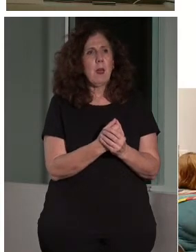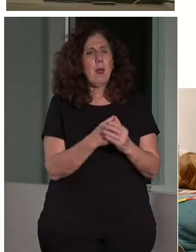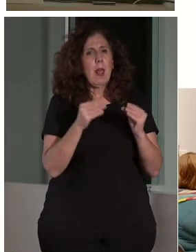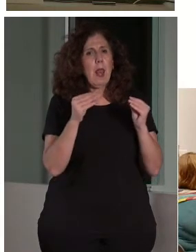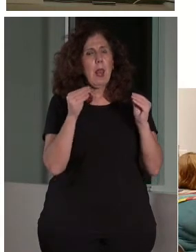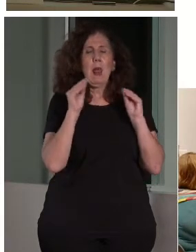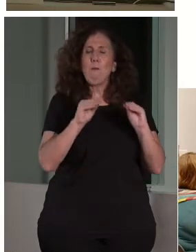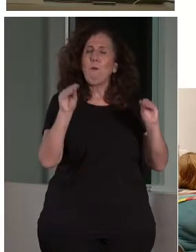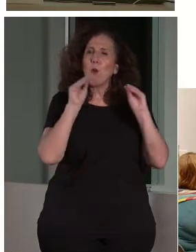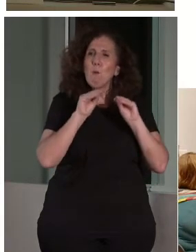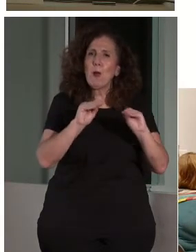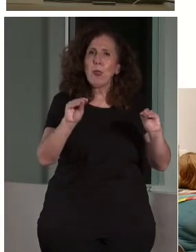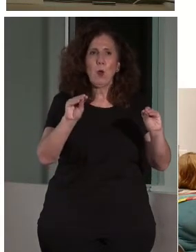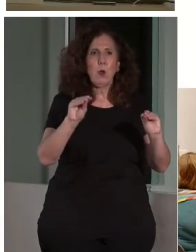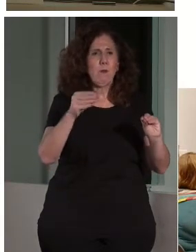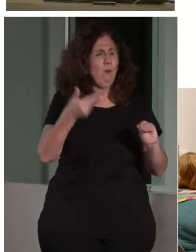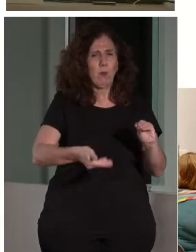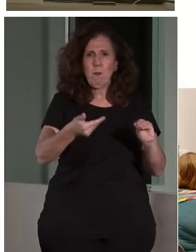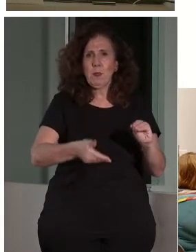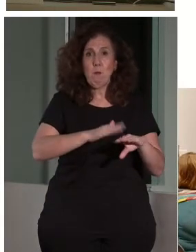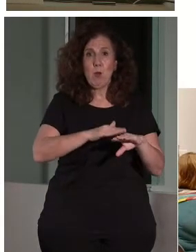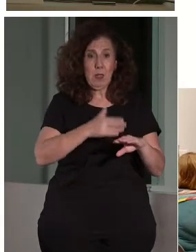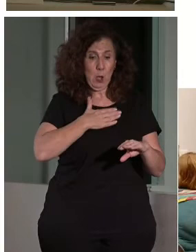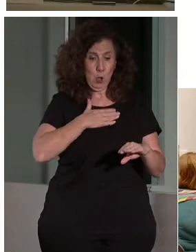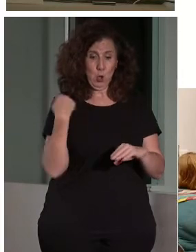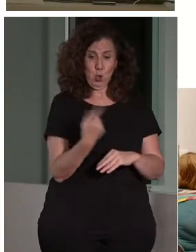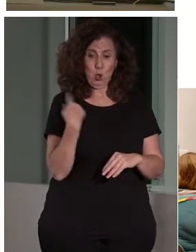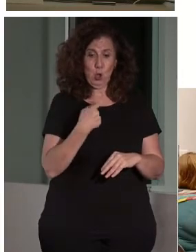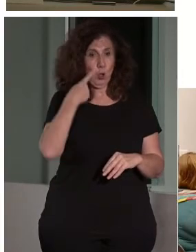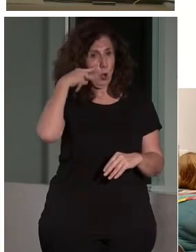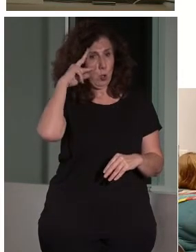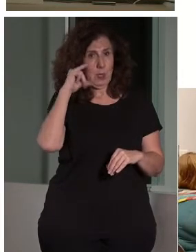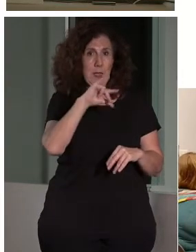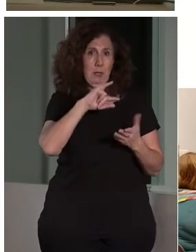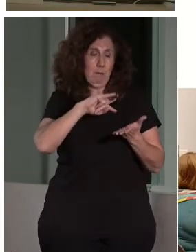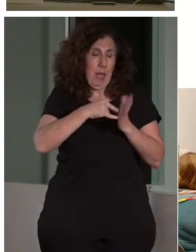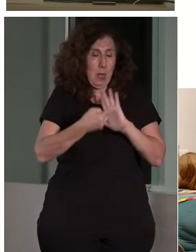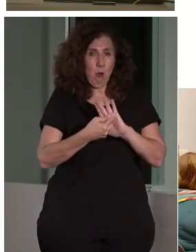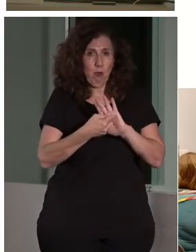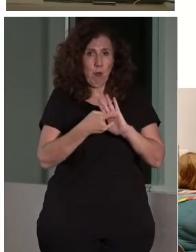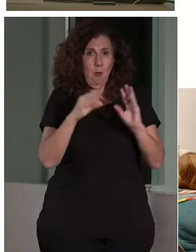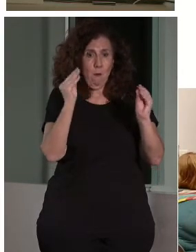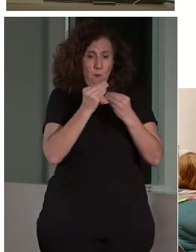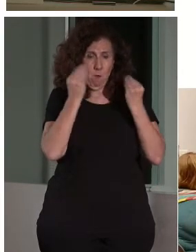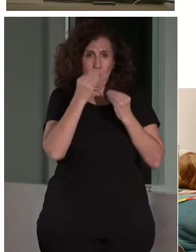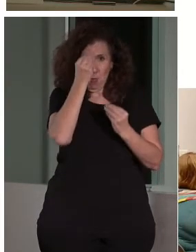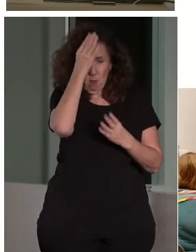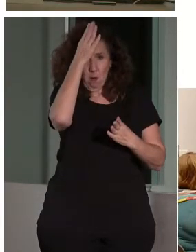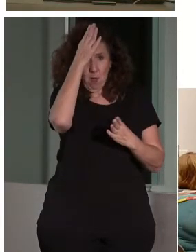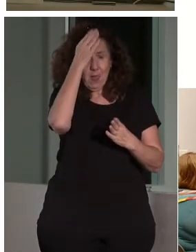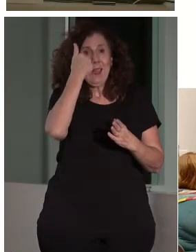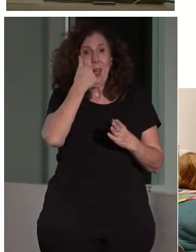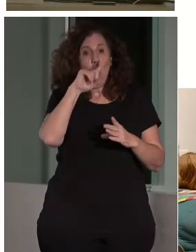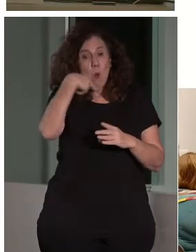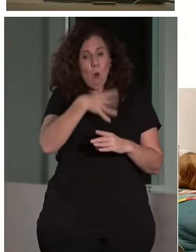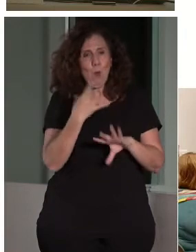si formamos a los técnicos, si nos formamos los técnicos en diseño universal, accesibilidad, luego queremos utilizar lo que sabemos.